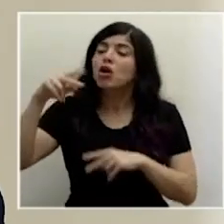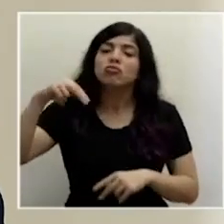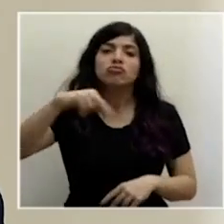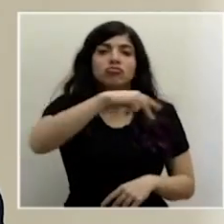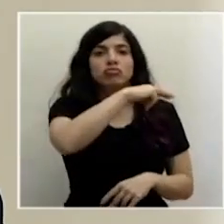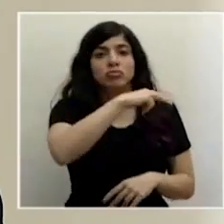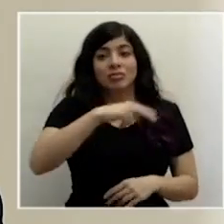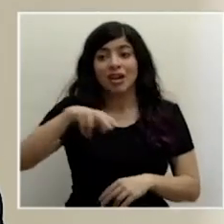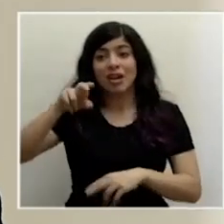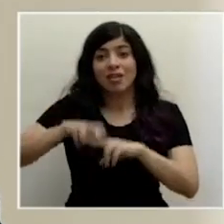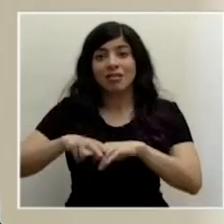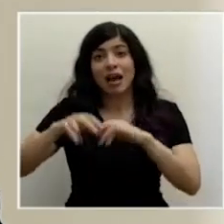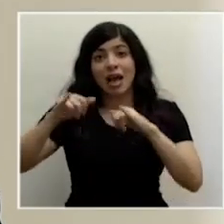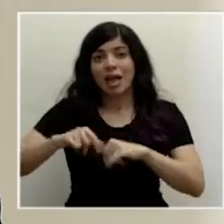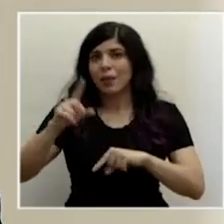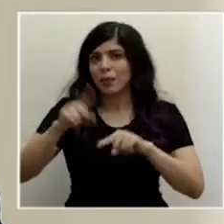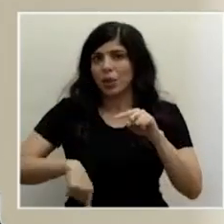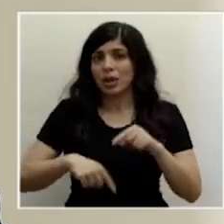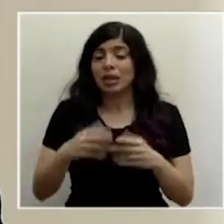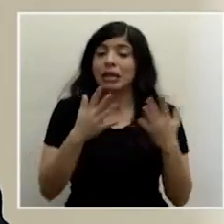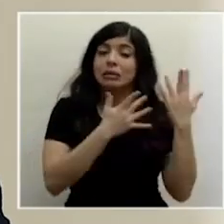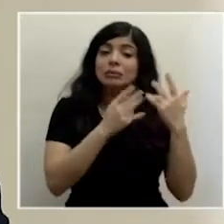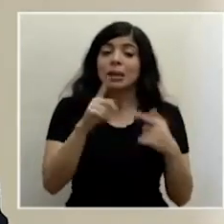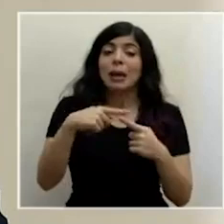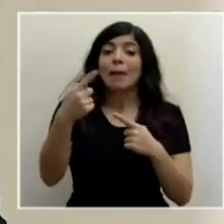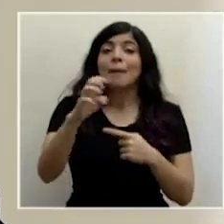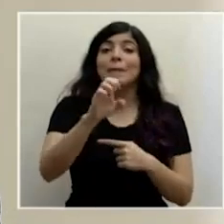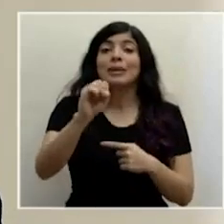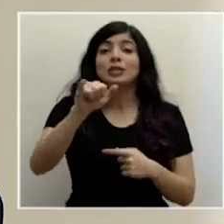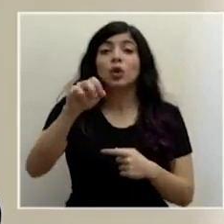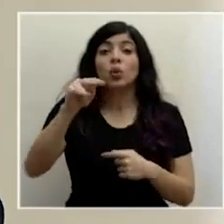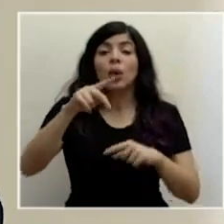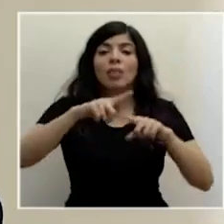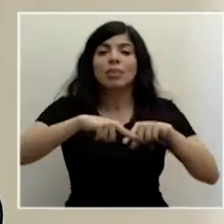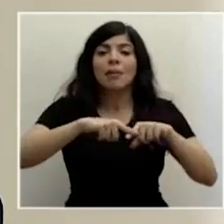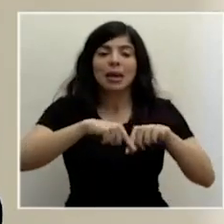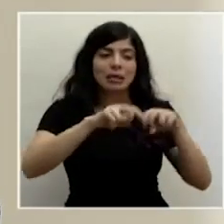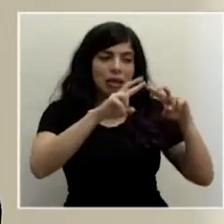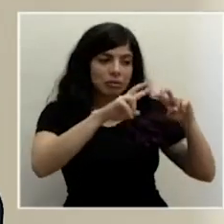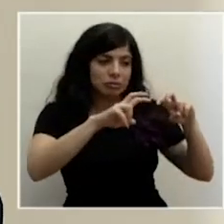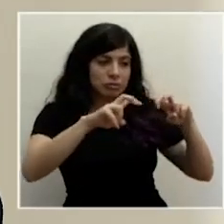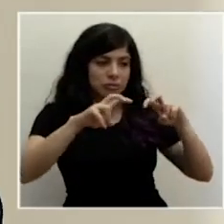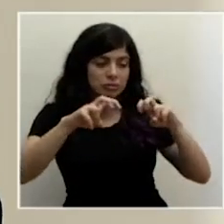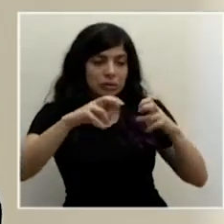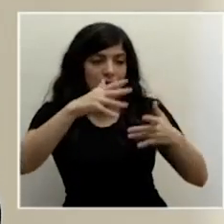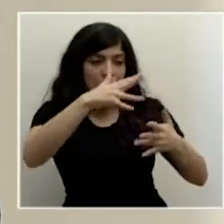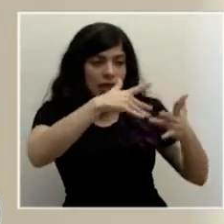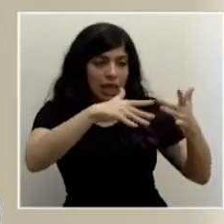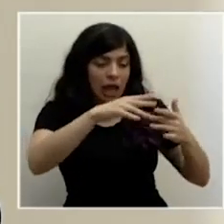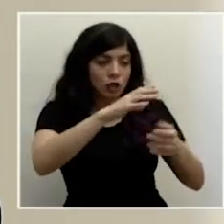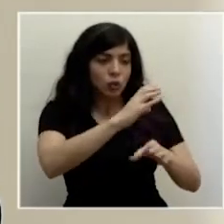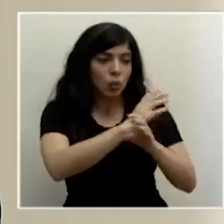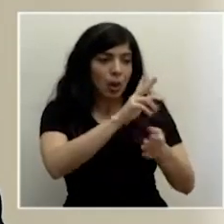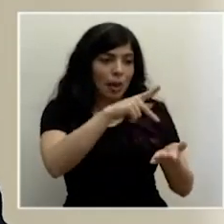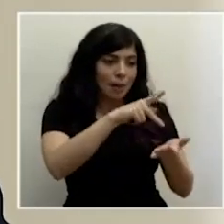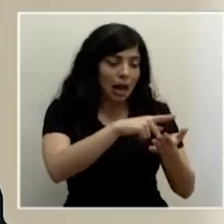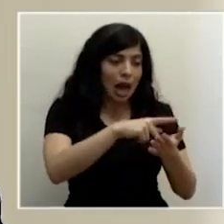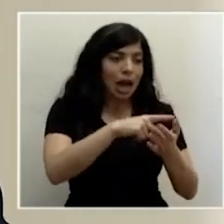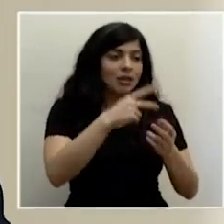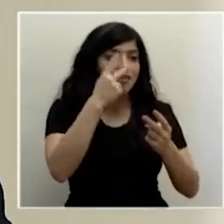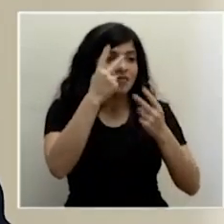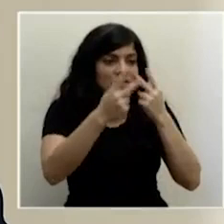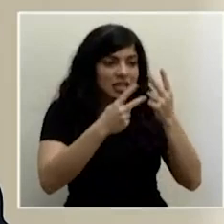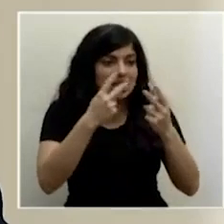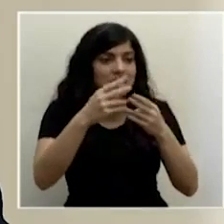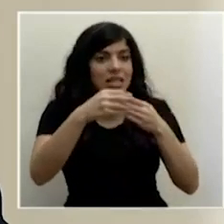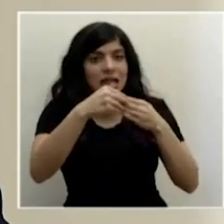para el mes de junio, basado en el monitoreo del comportamiento de los visitantes y la interacción con los guardaparques y la ayuda de los guías,